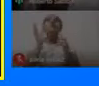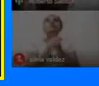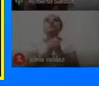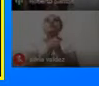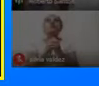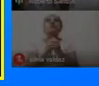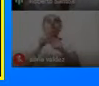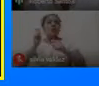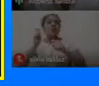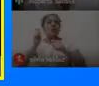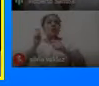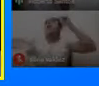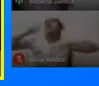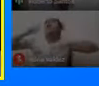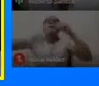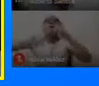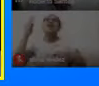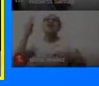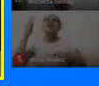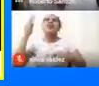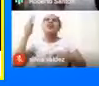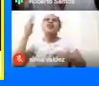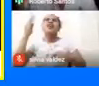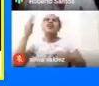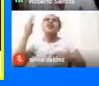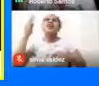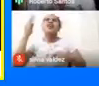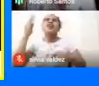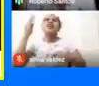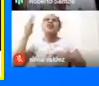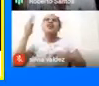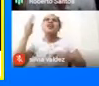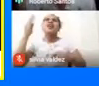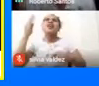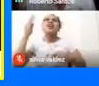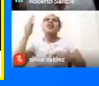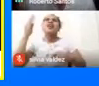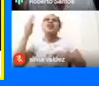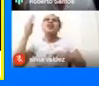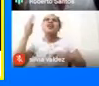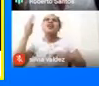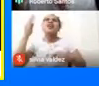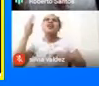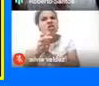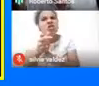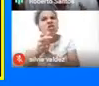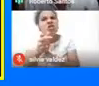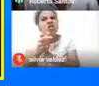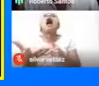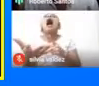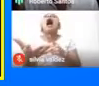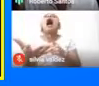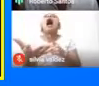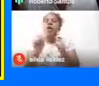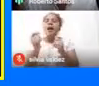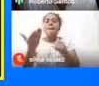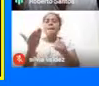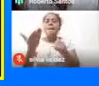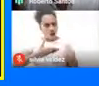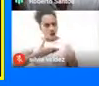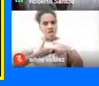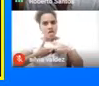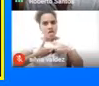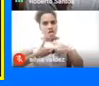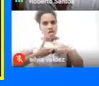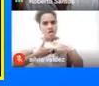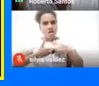cosas No, no Allí vamos a encontrarnos Con la madre Con lo más profundo De nuestro